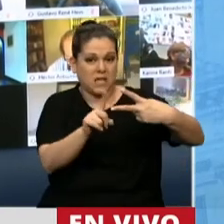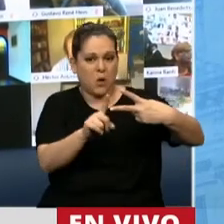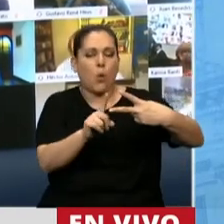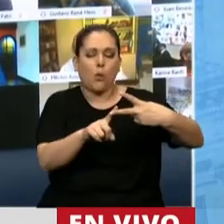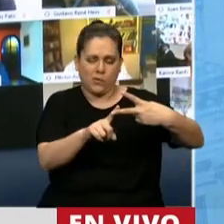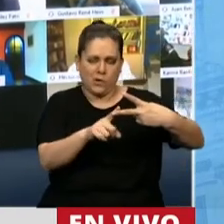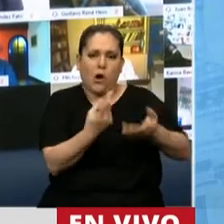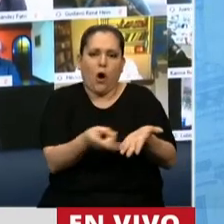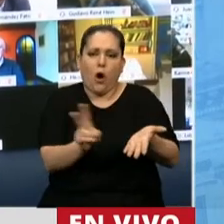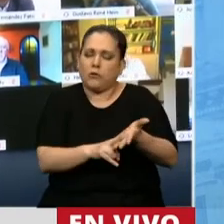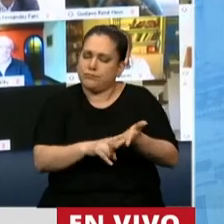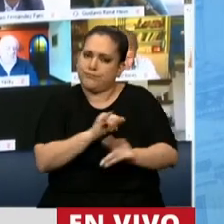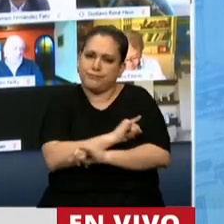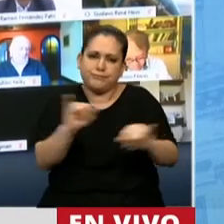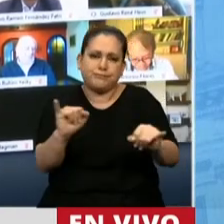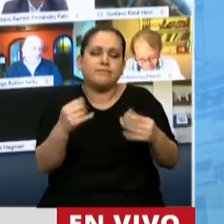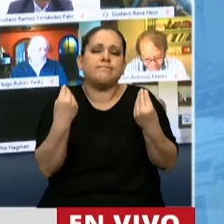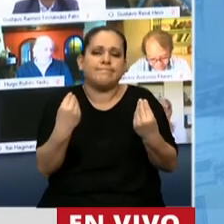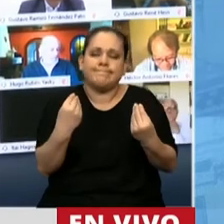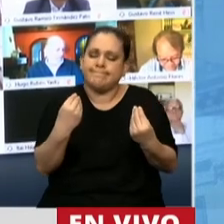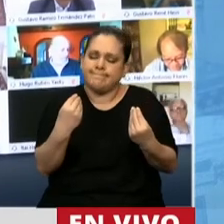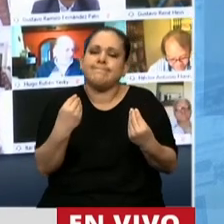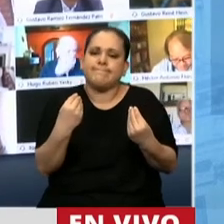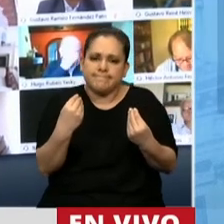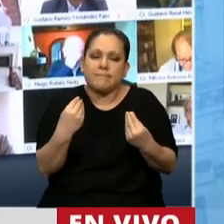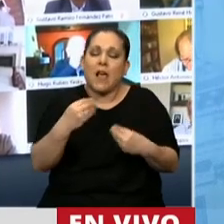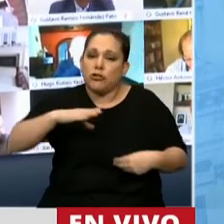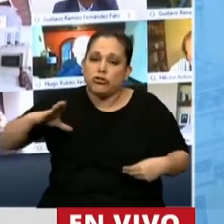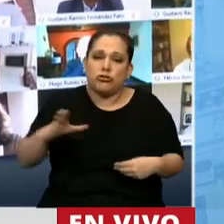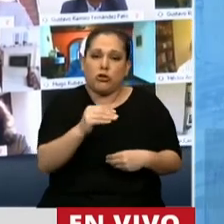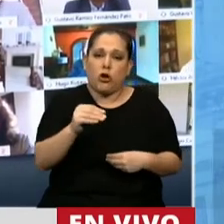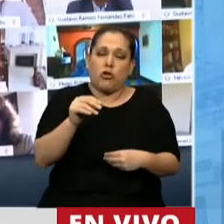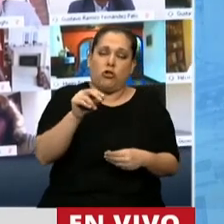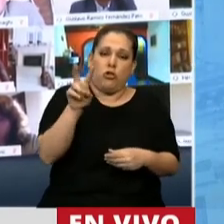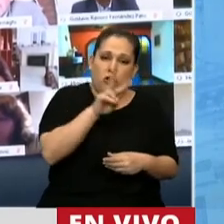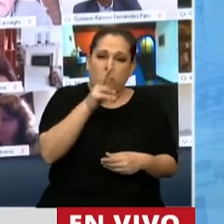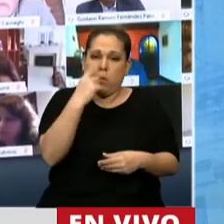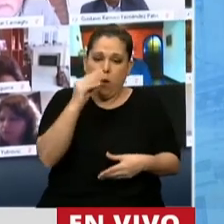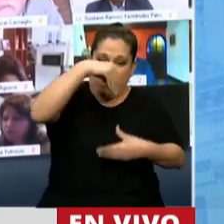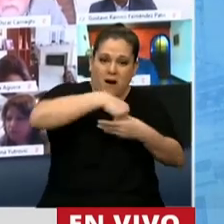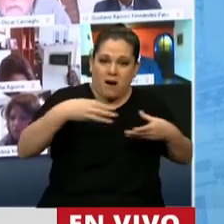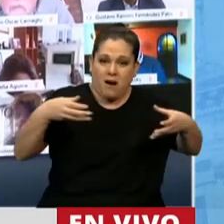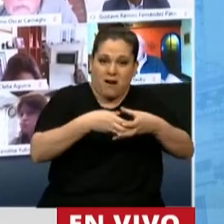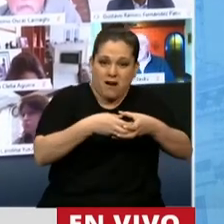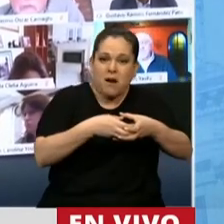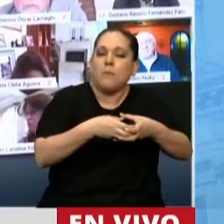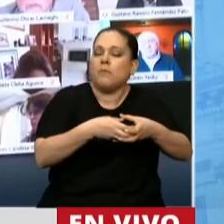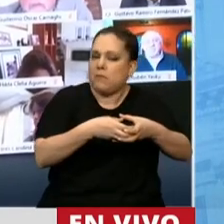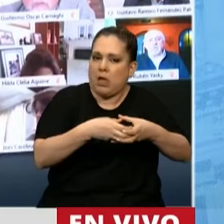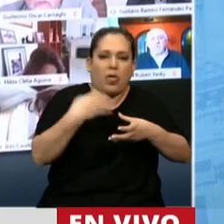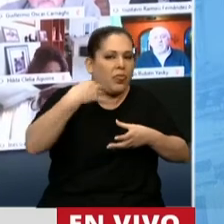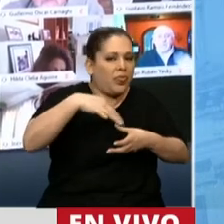Segundo, reafirmar la obligación para la totalidad de los y las integrantes del cuerpo de la plena